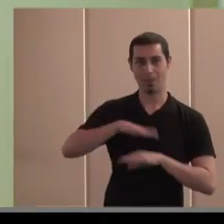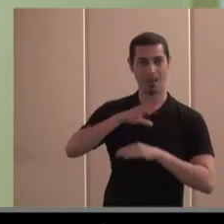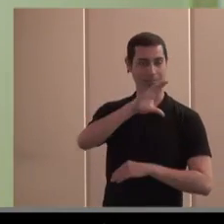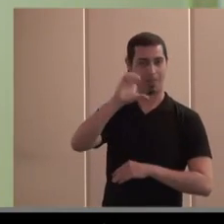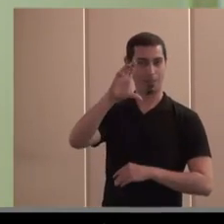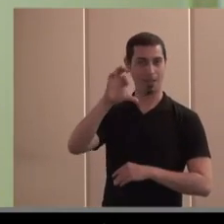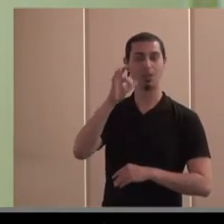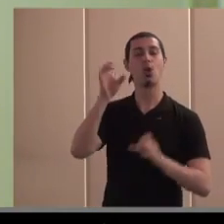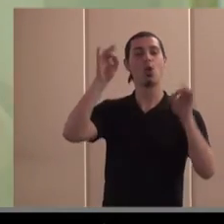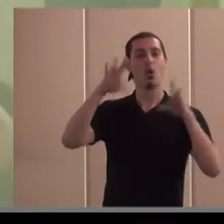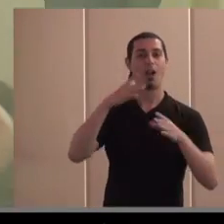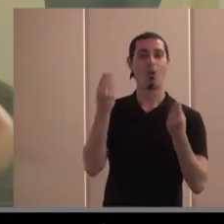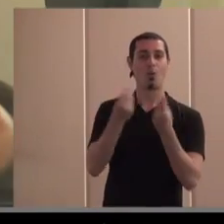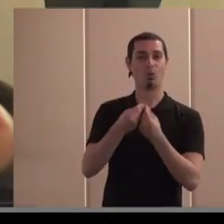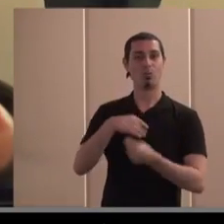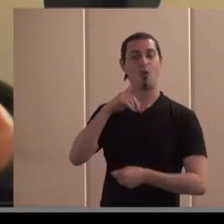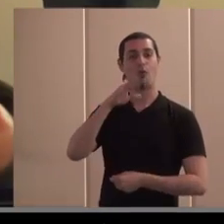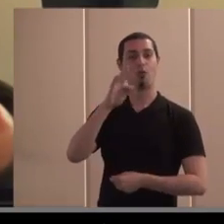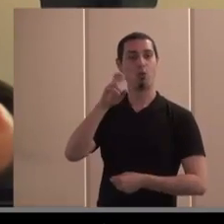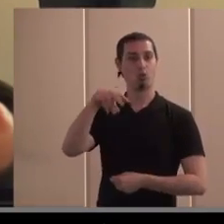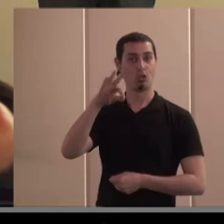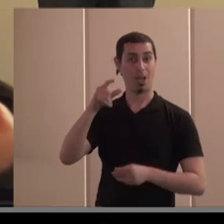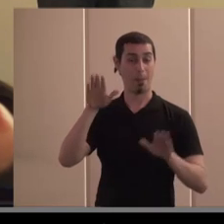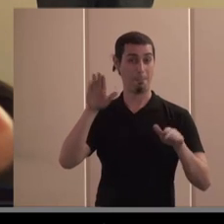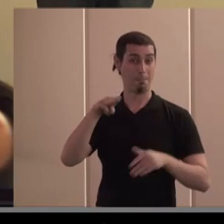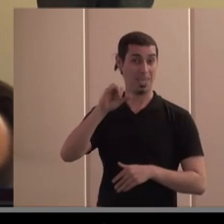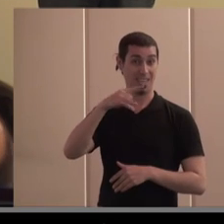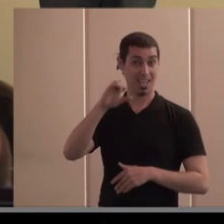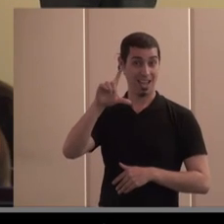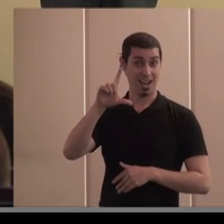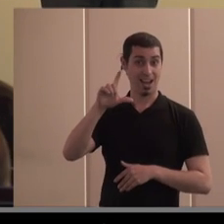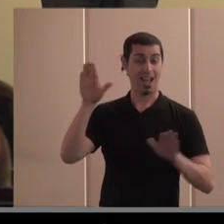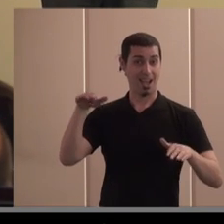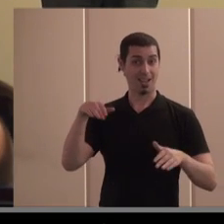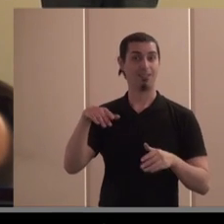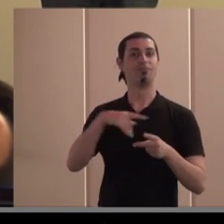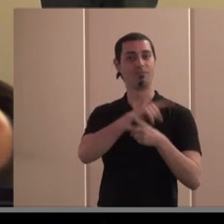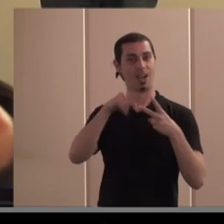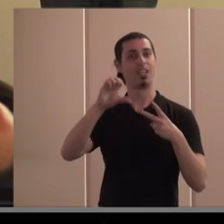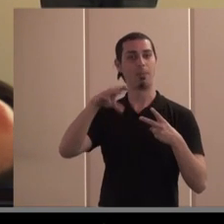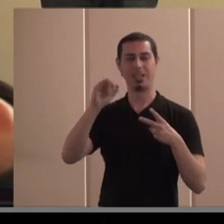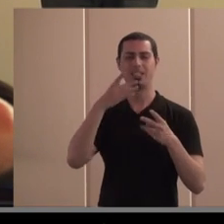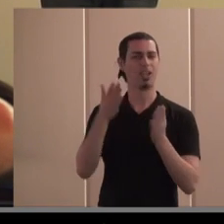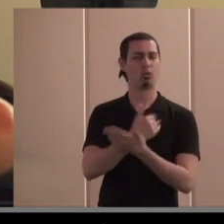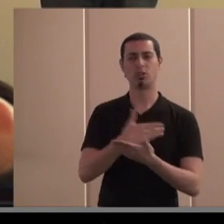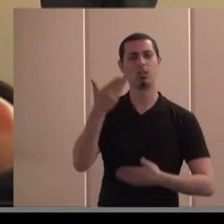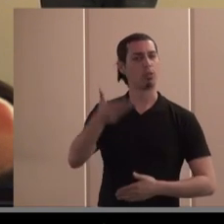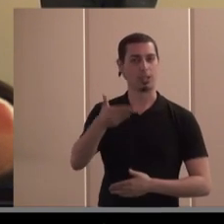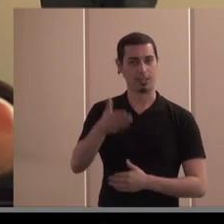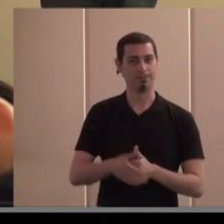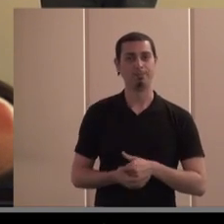junto con Fundosa que representa Miguel Ángel Cabra de Luna y Emily al grupo ASCES que es otro grupo cooperativo importante